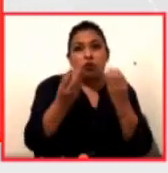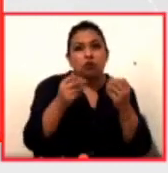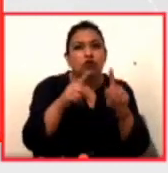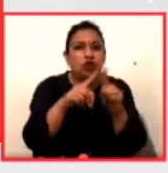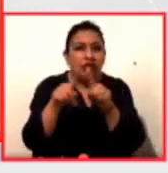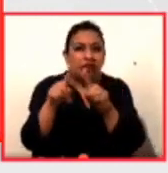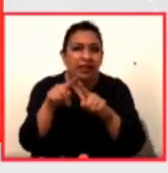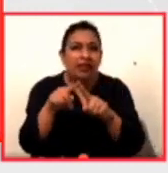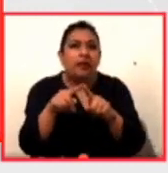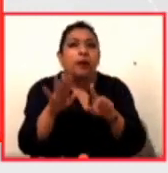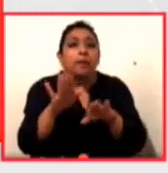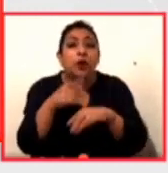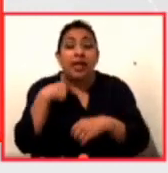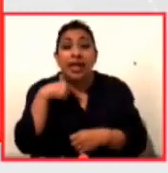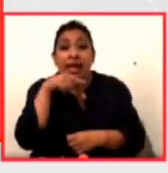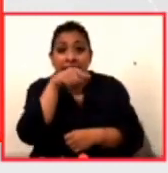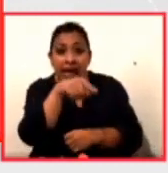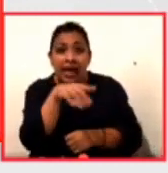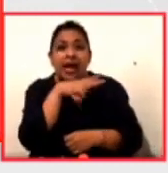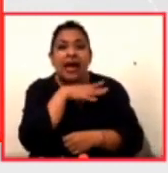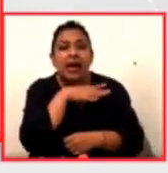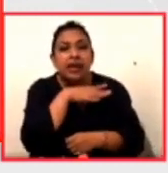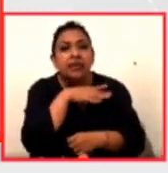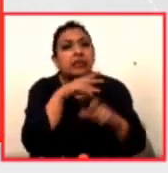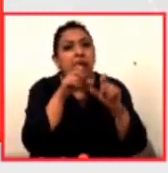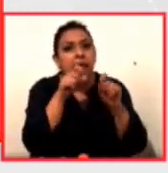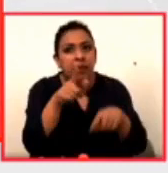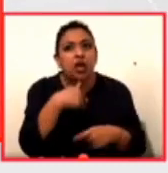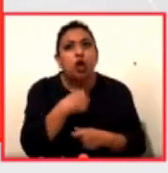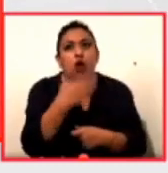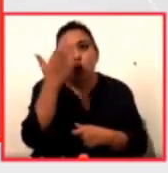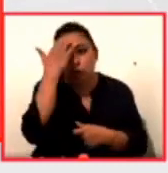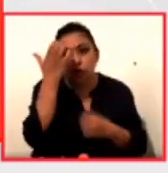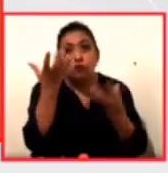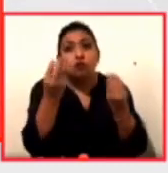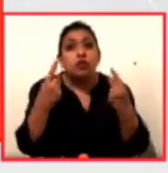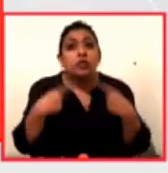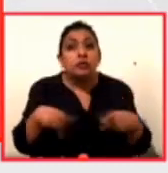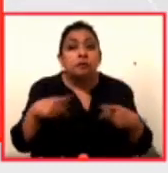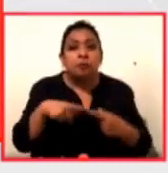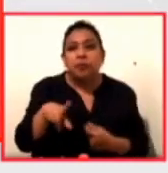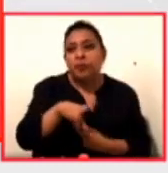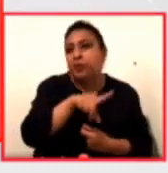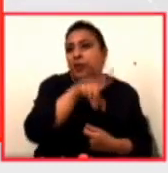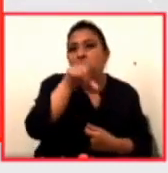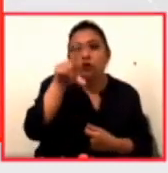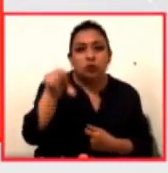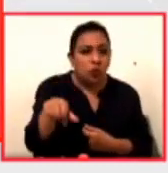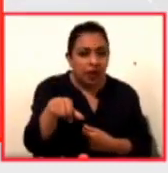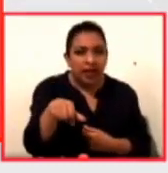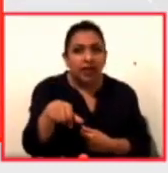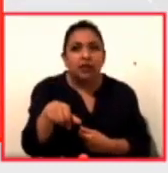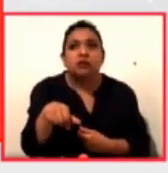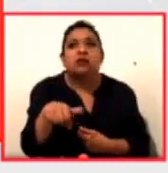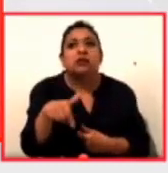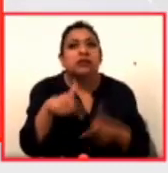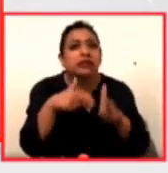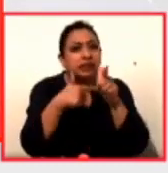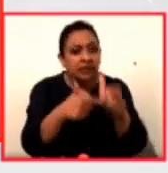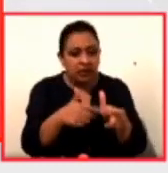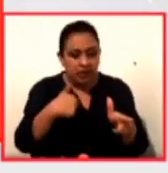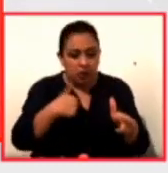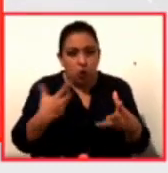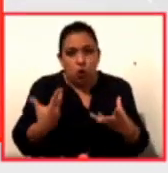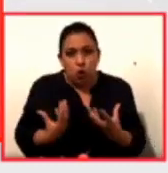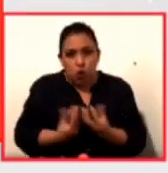ahí encontré también y conocí a mucha gente que después siguió siendo parte de mi carrera